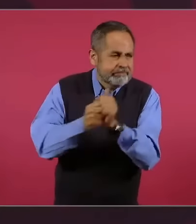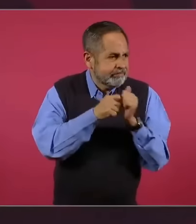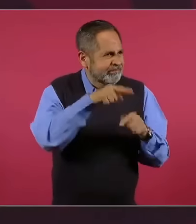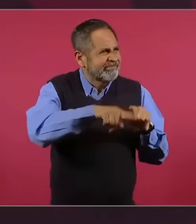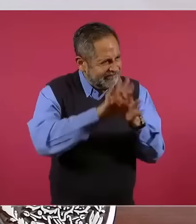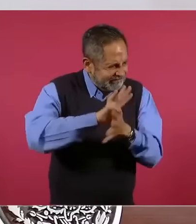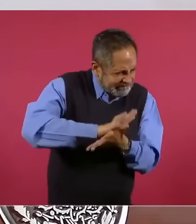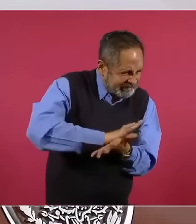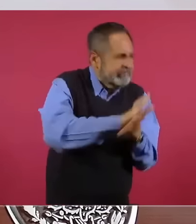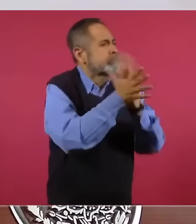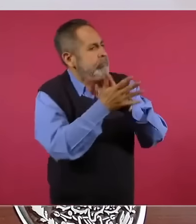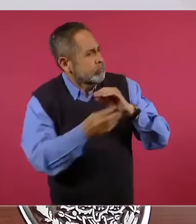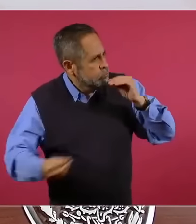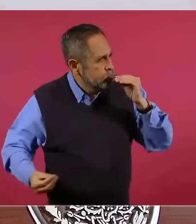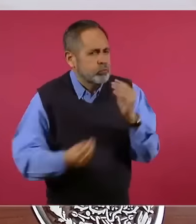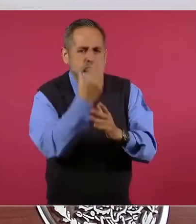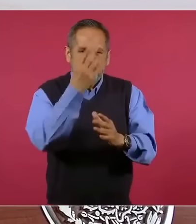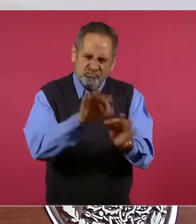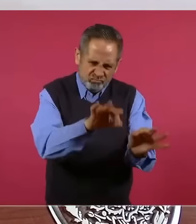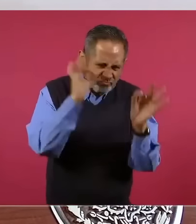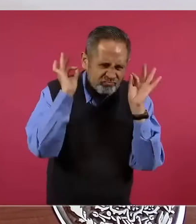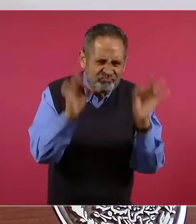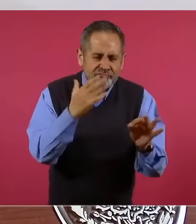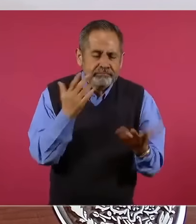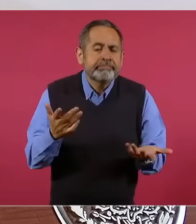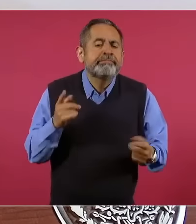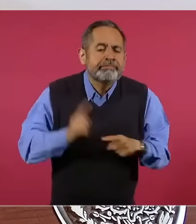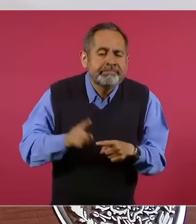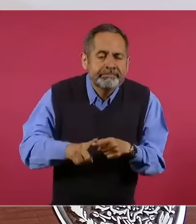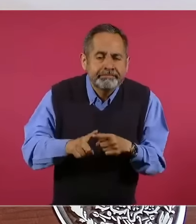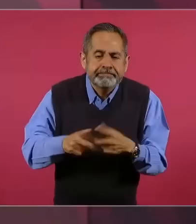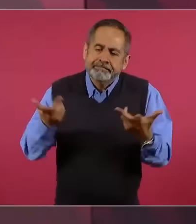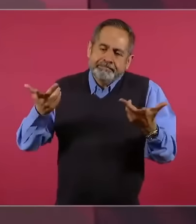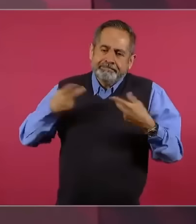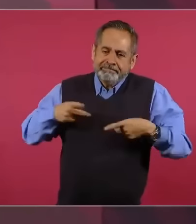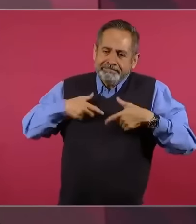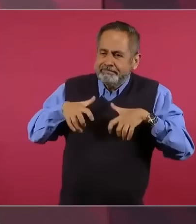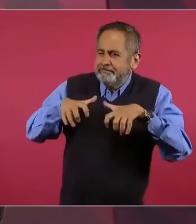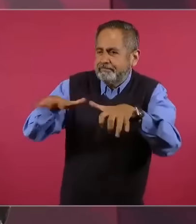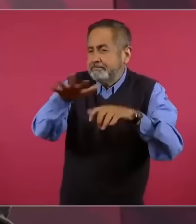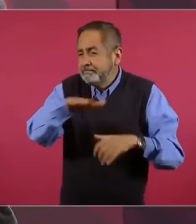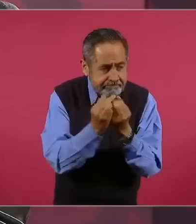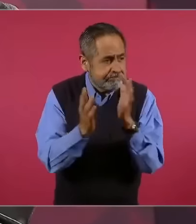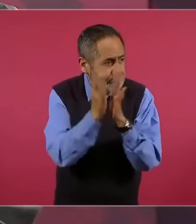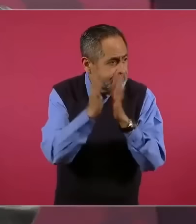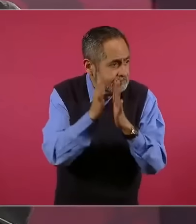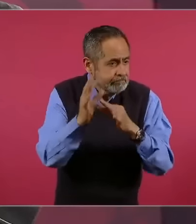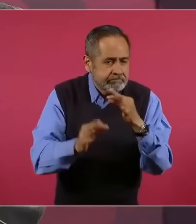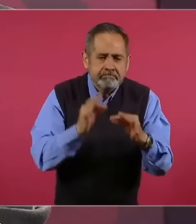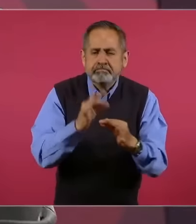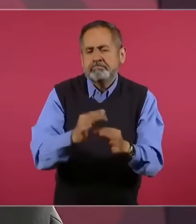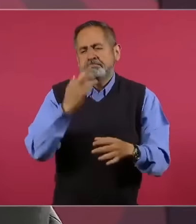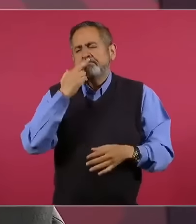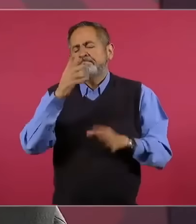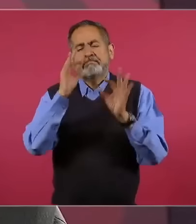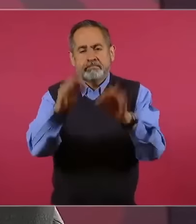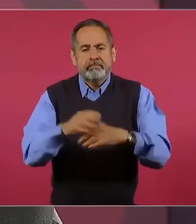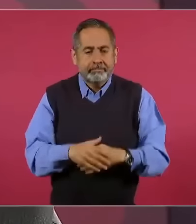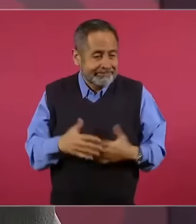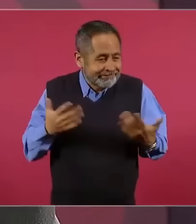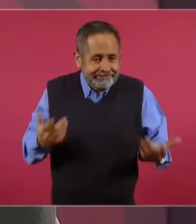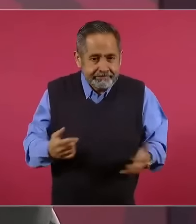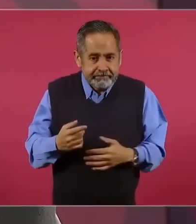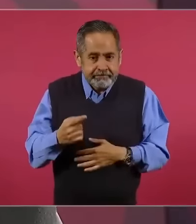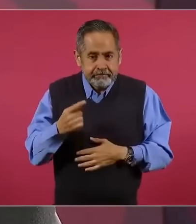reforma, la purificación de la vida pública? Con la participación de la gente, con el pueblo. El método democrático